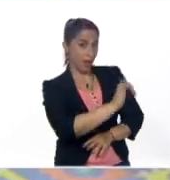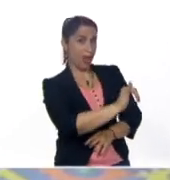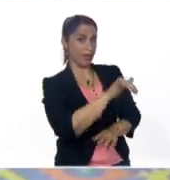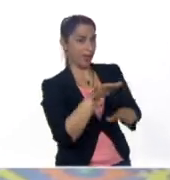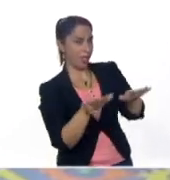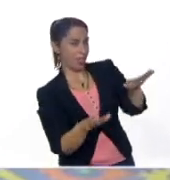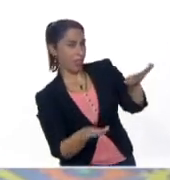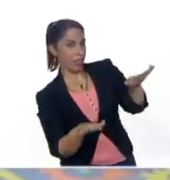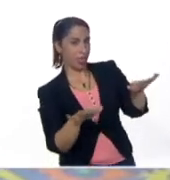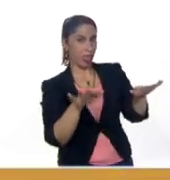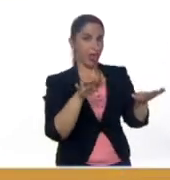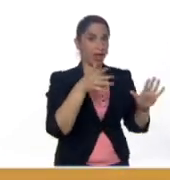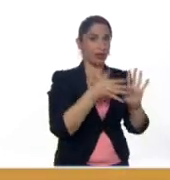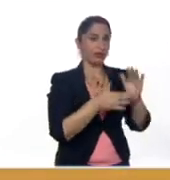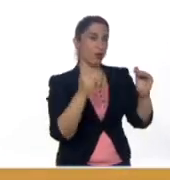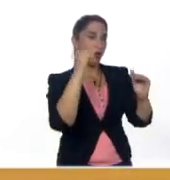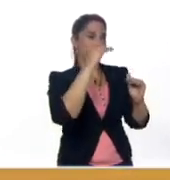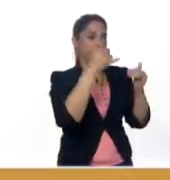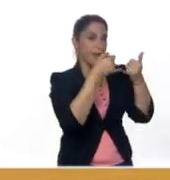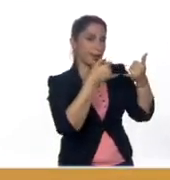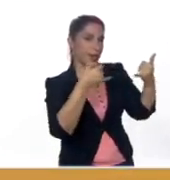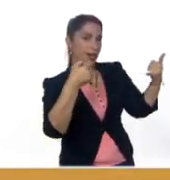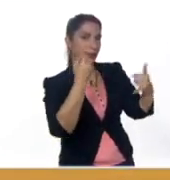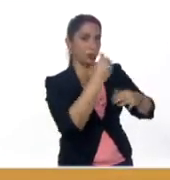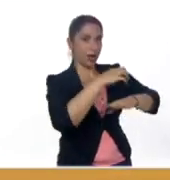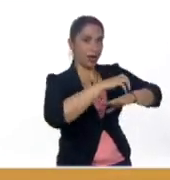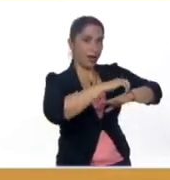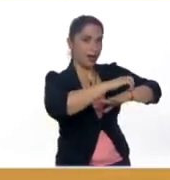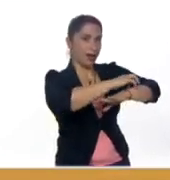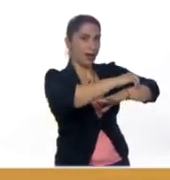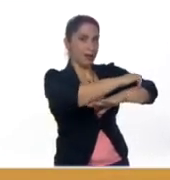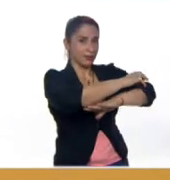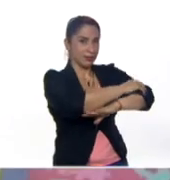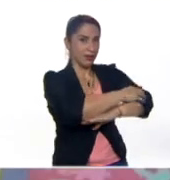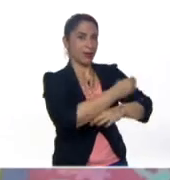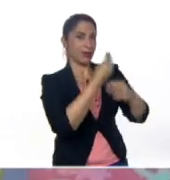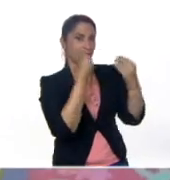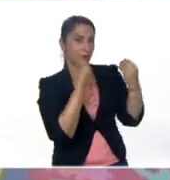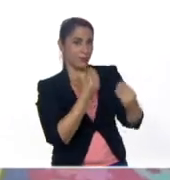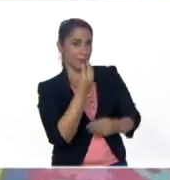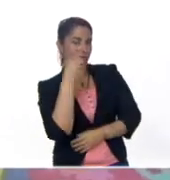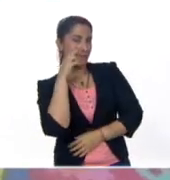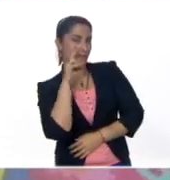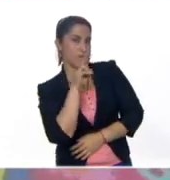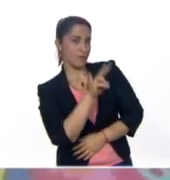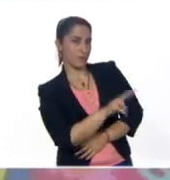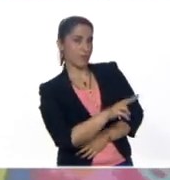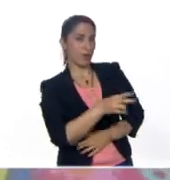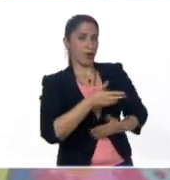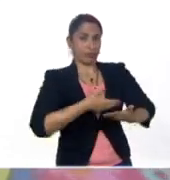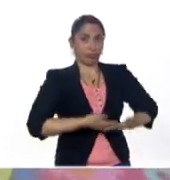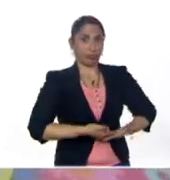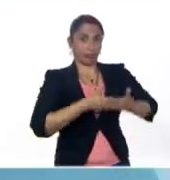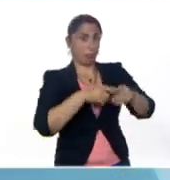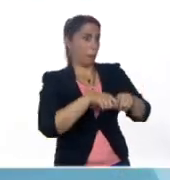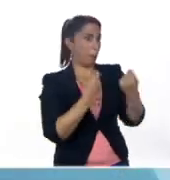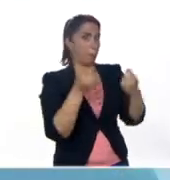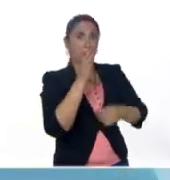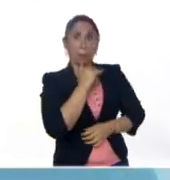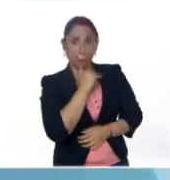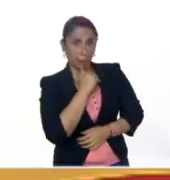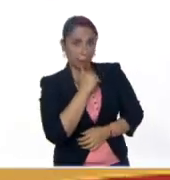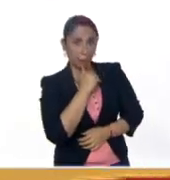se balanceaban sobre la tela de una araña. Como veía que